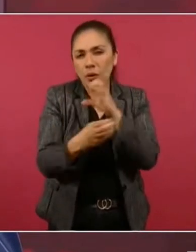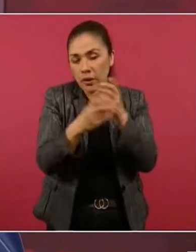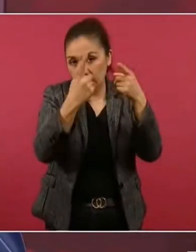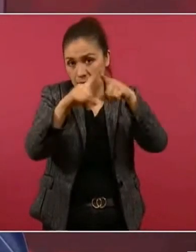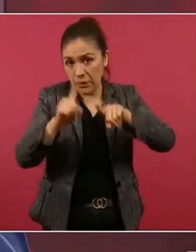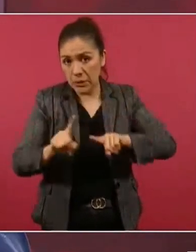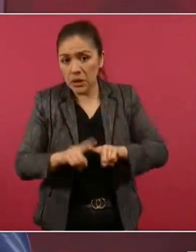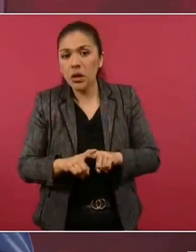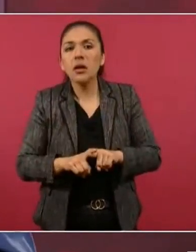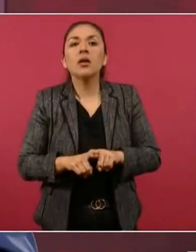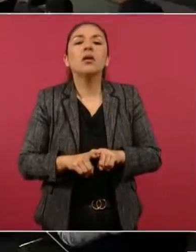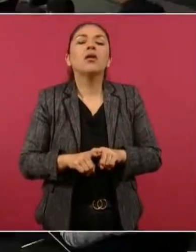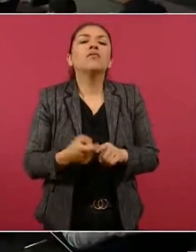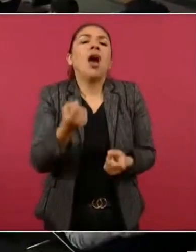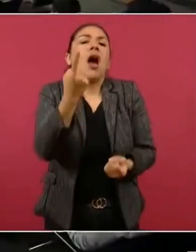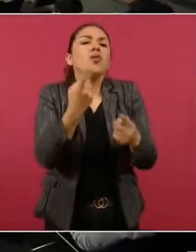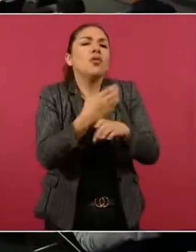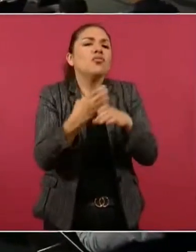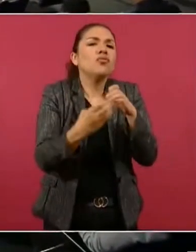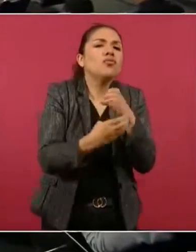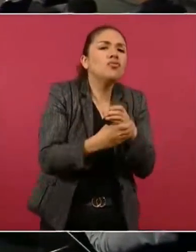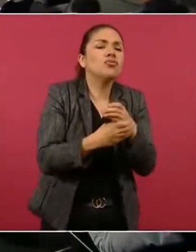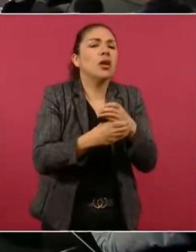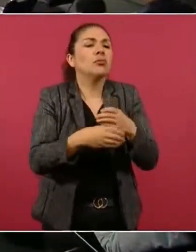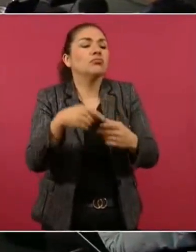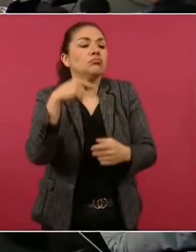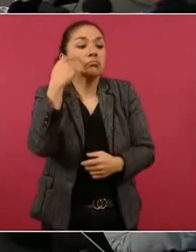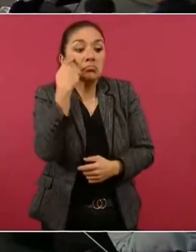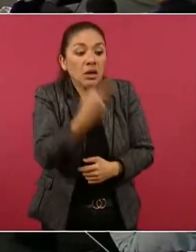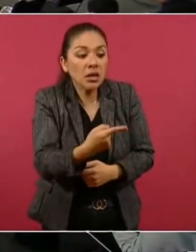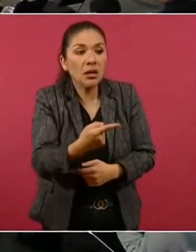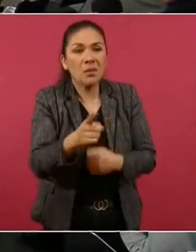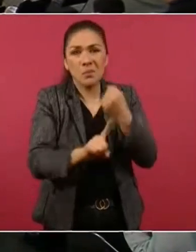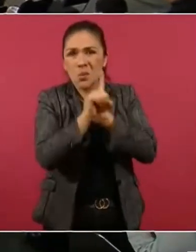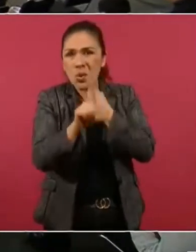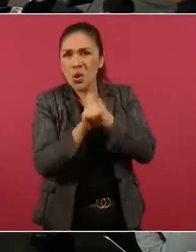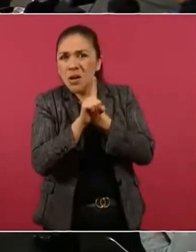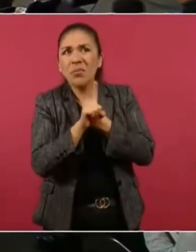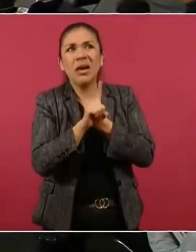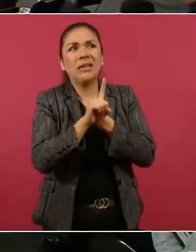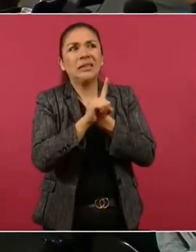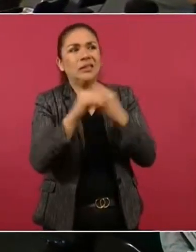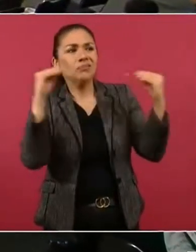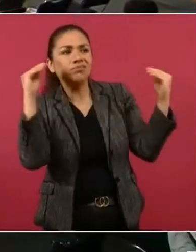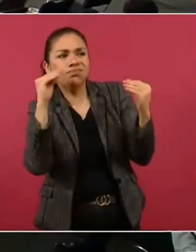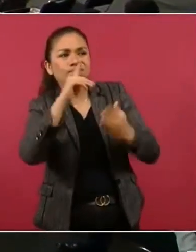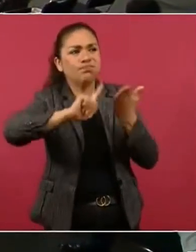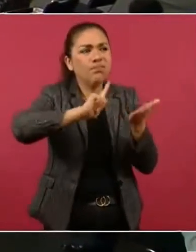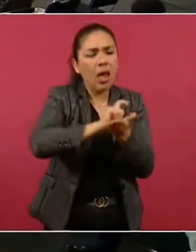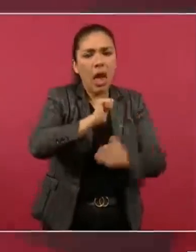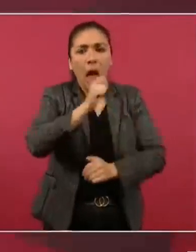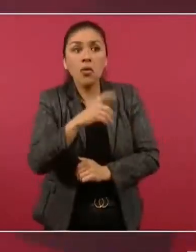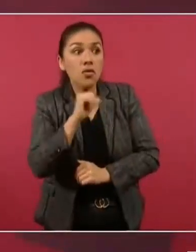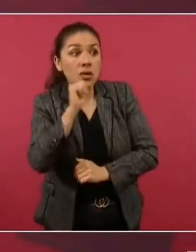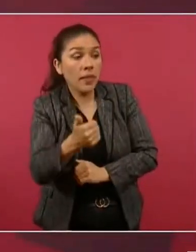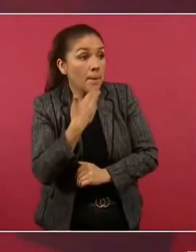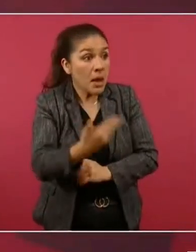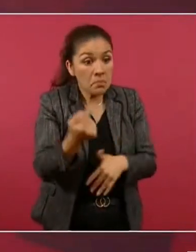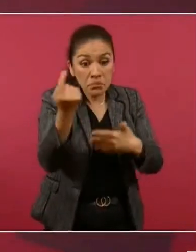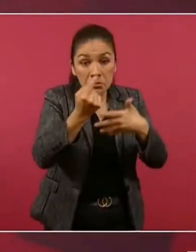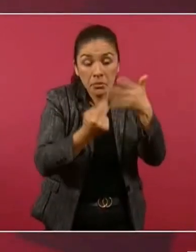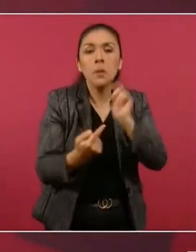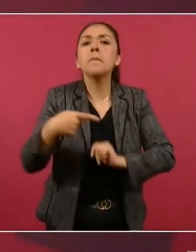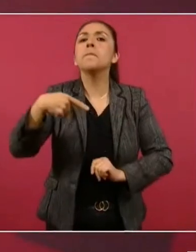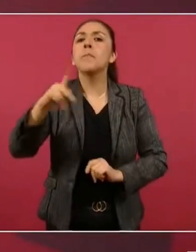algunos bienes que no haya conflicto legal jurídico pero ya los trabajadores